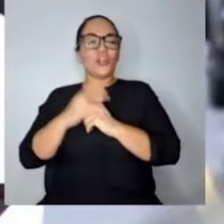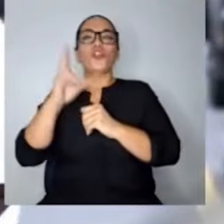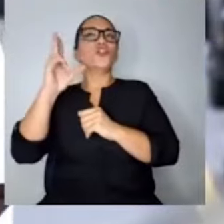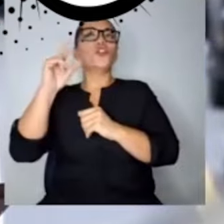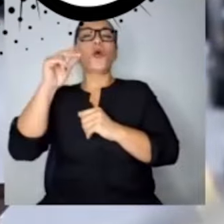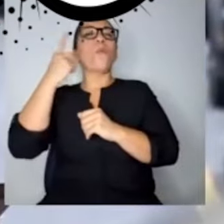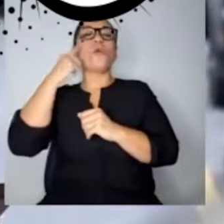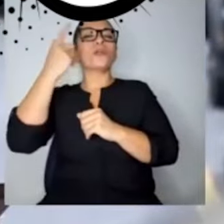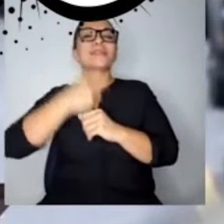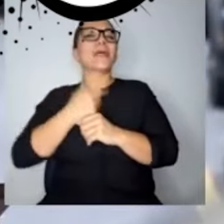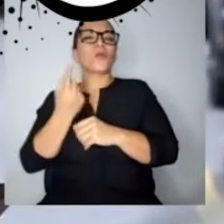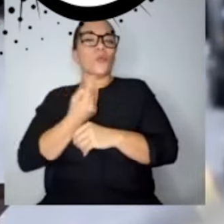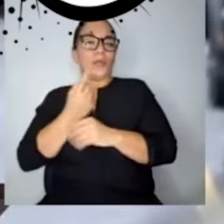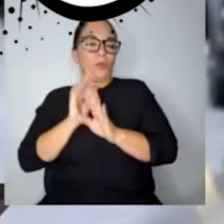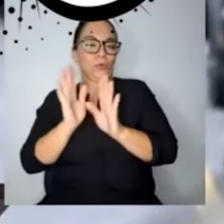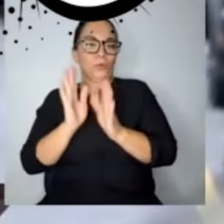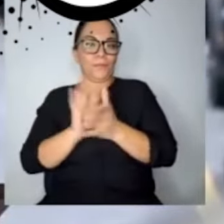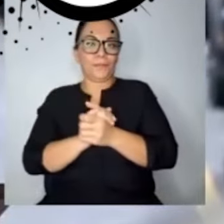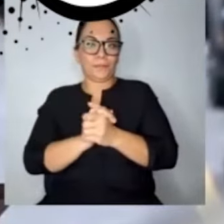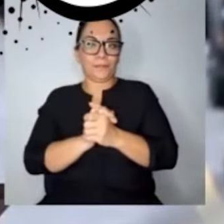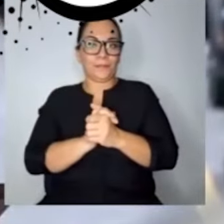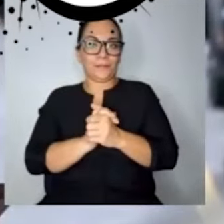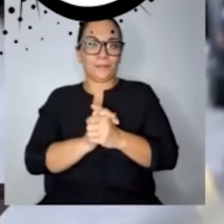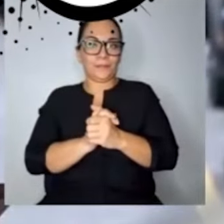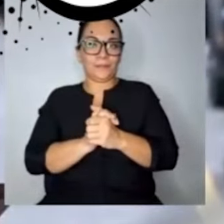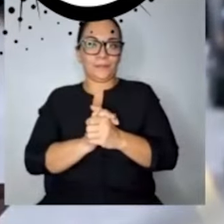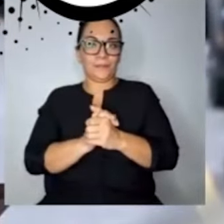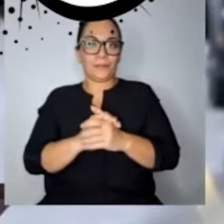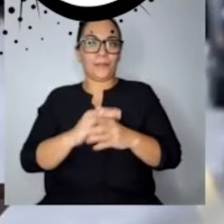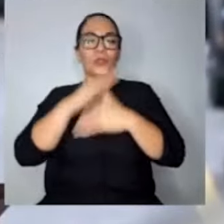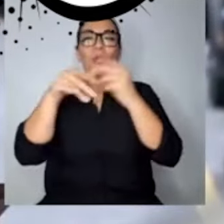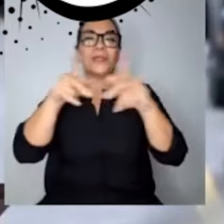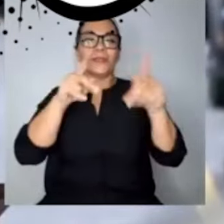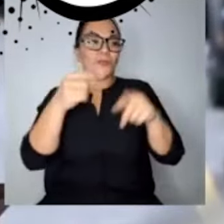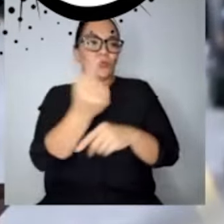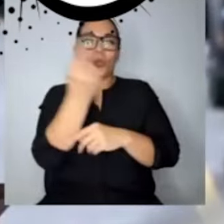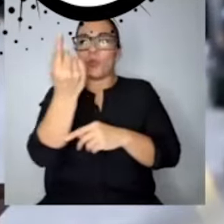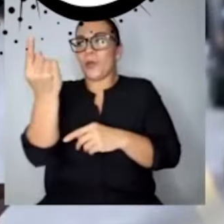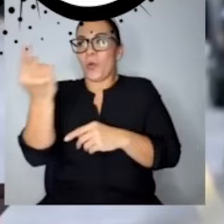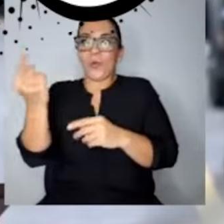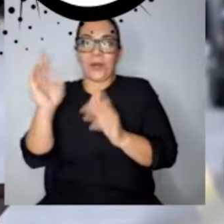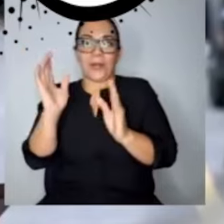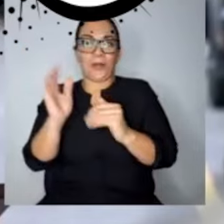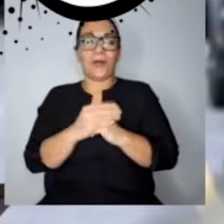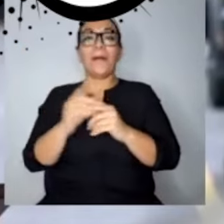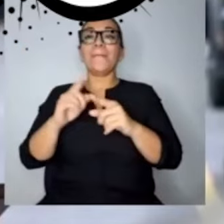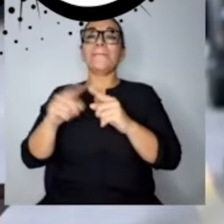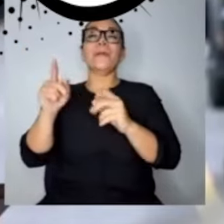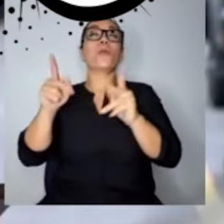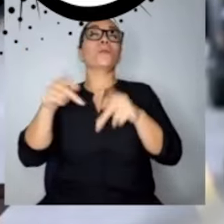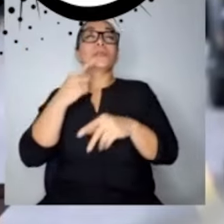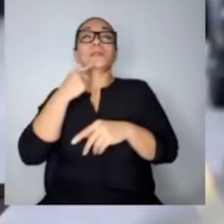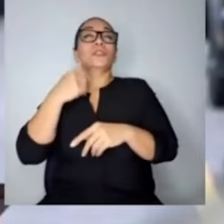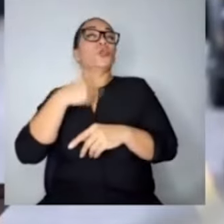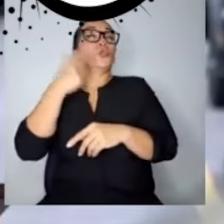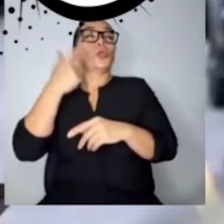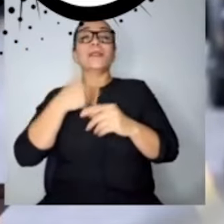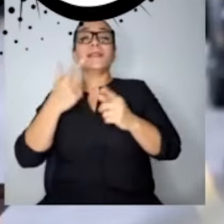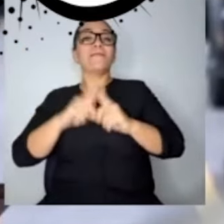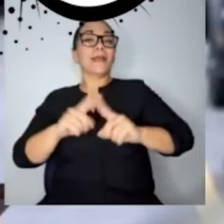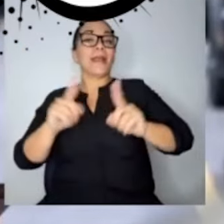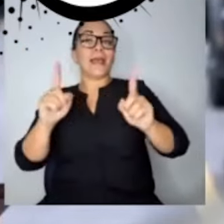No, porque nadie es único en ser único, todos somos únicos. Yo soy diferente, no porque soy,